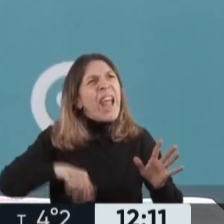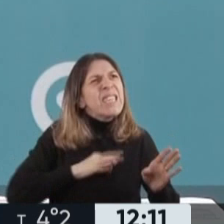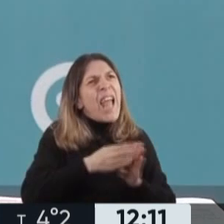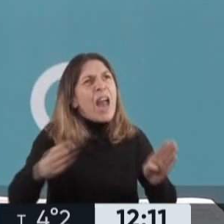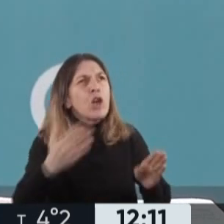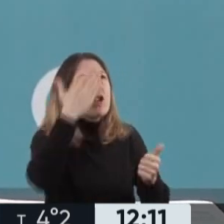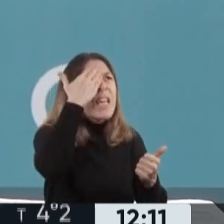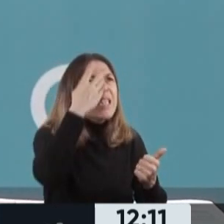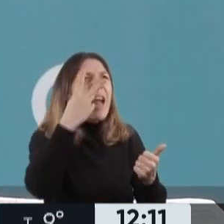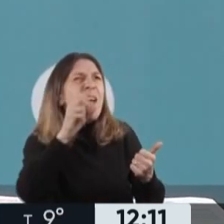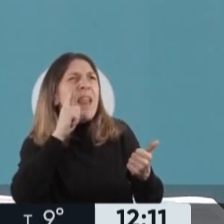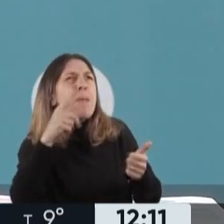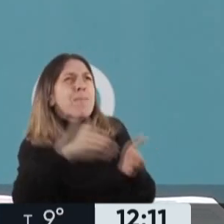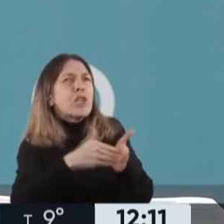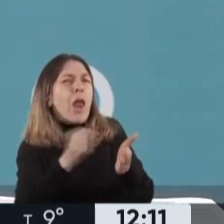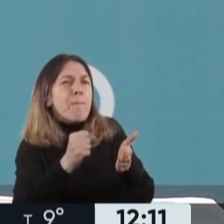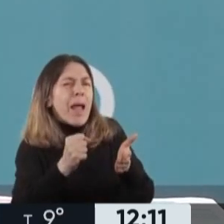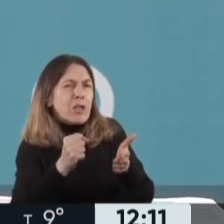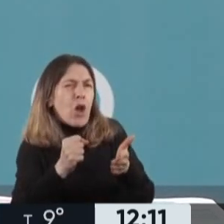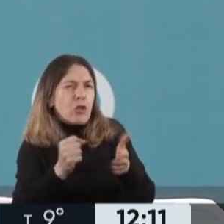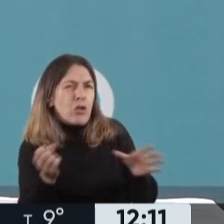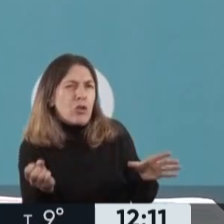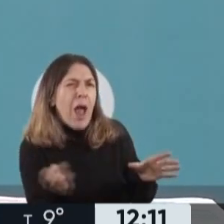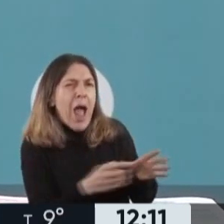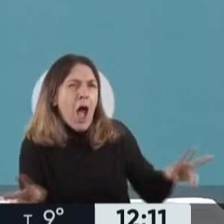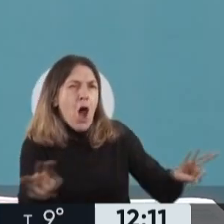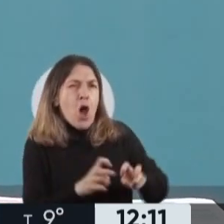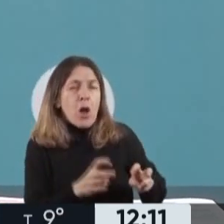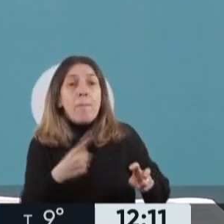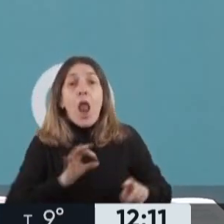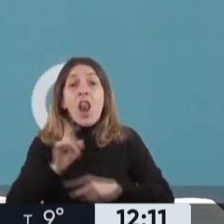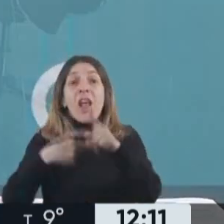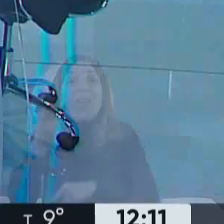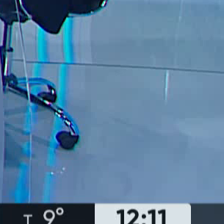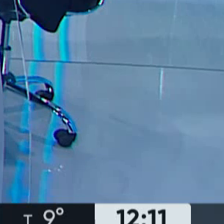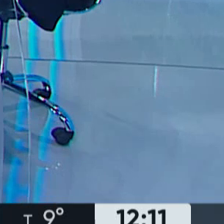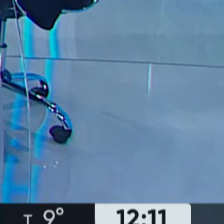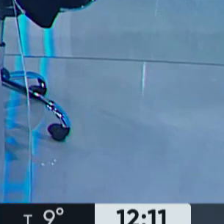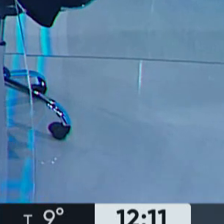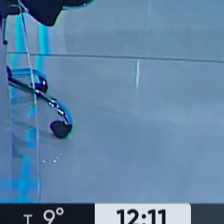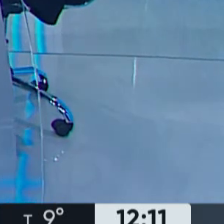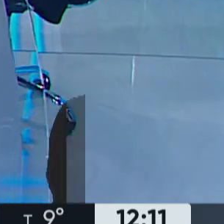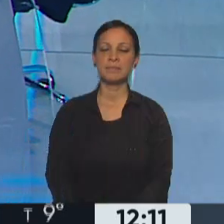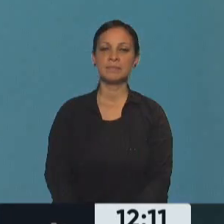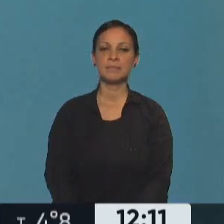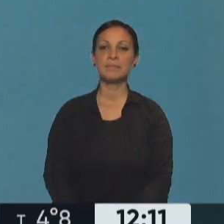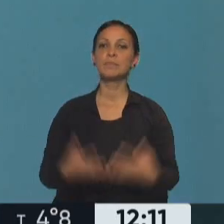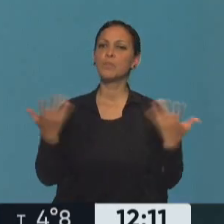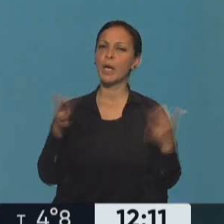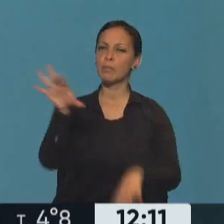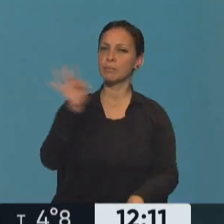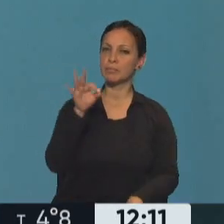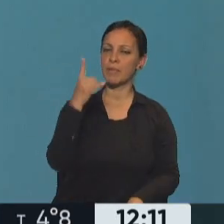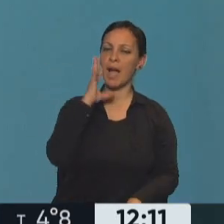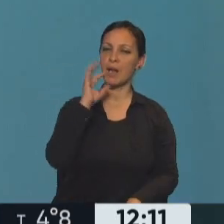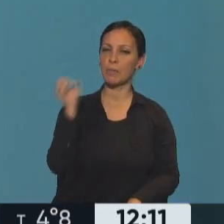los 15, 20 mil millones de pesos, pero el año próximo va a superar los 80 mil. Bueno, ver, un dato a tener en cuenta,